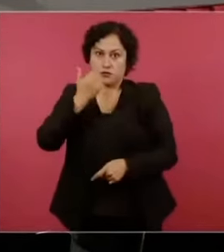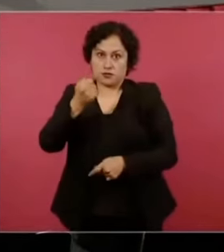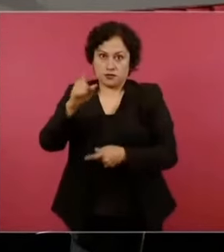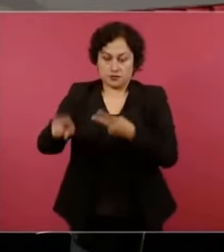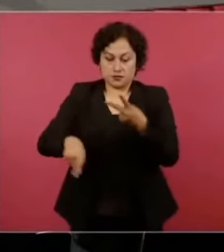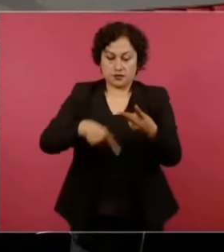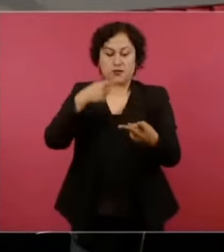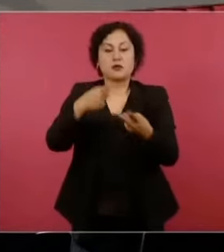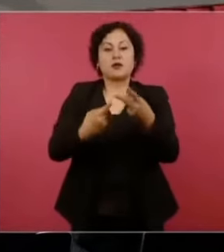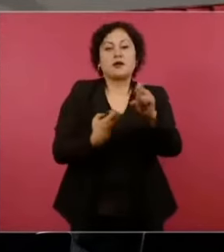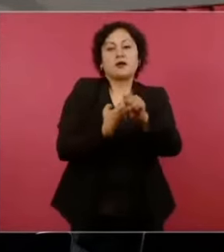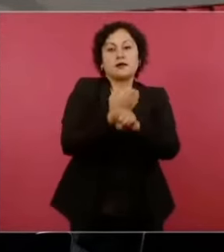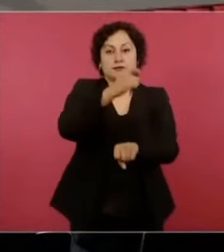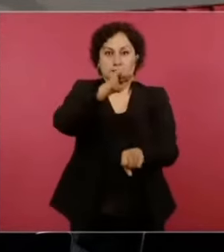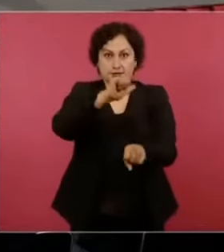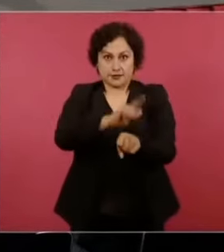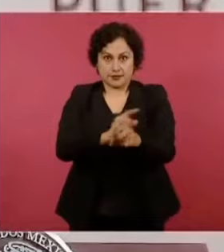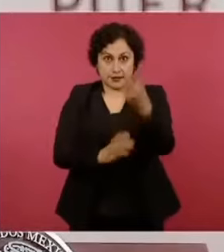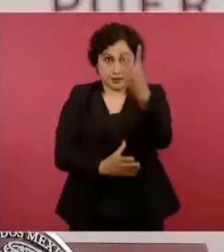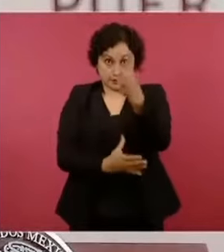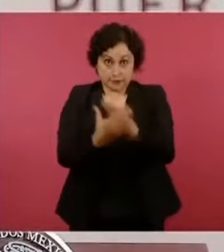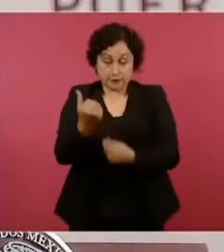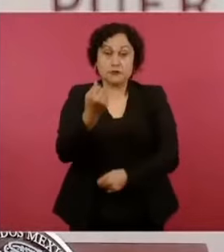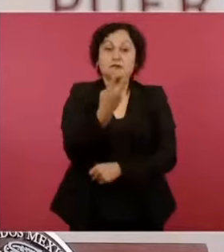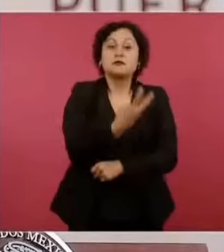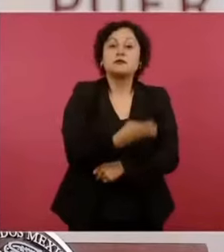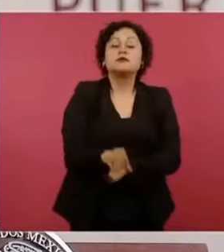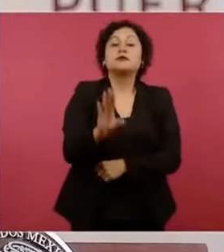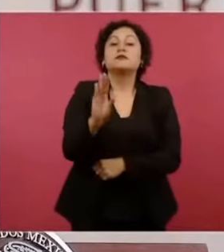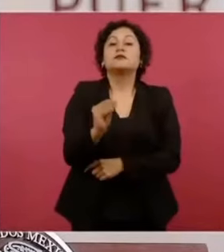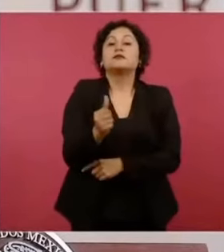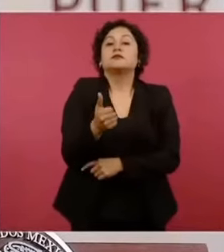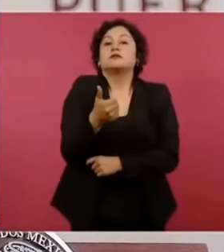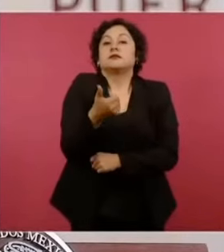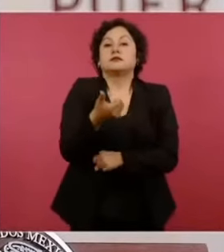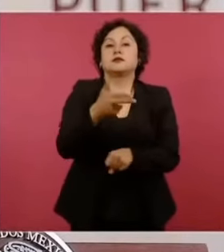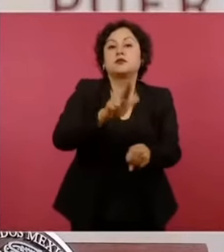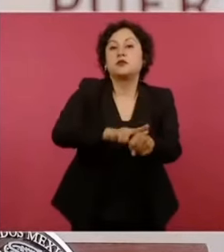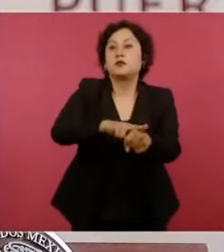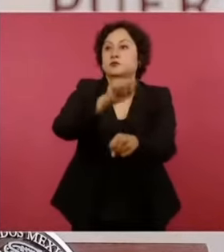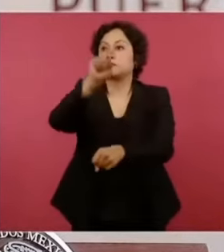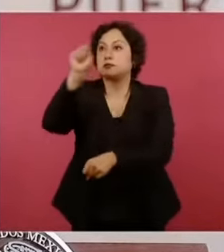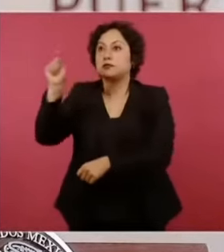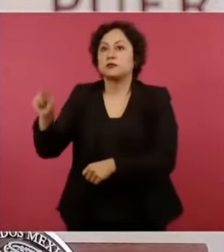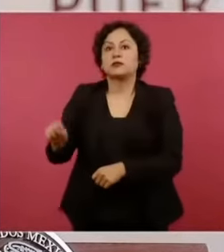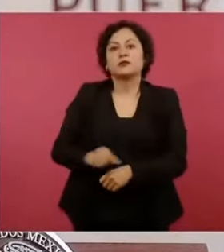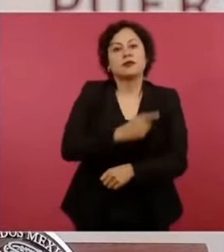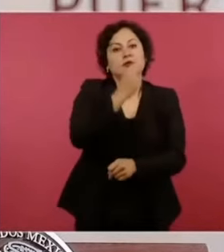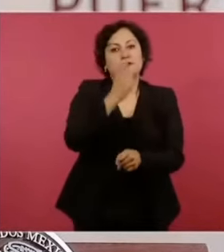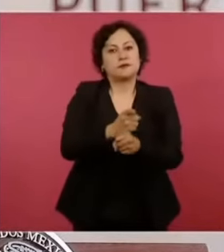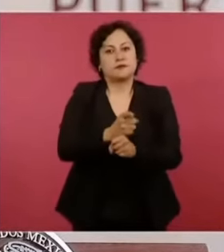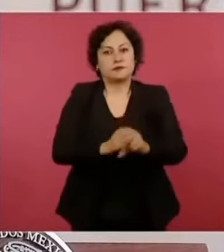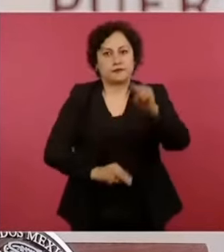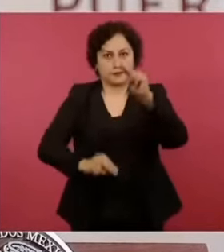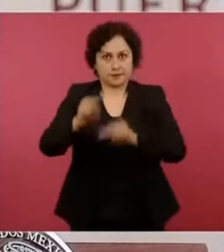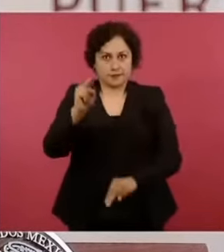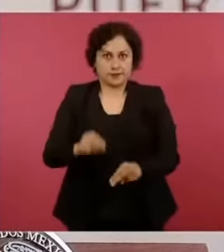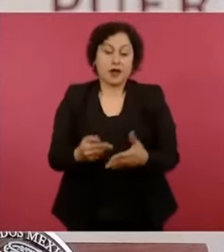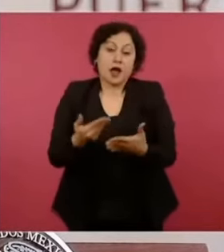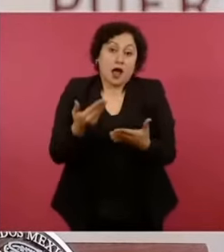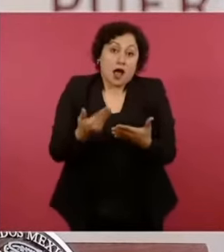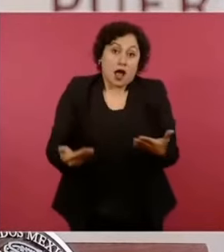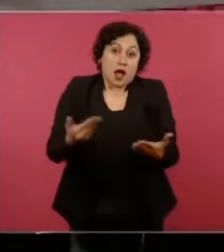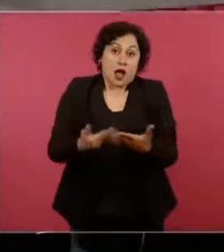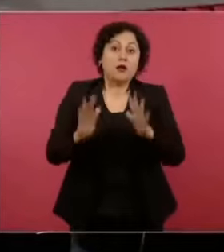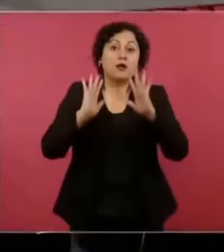Estatal de Salud, tenemos 396 unidades del primer nivel. Hoy los maestros que están